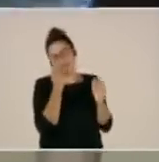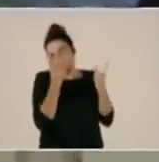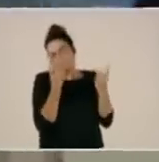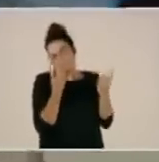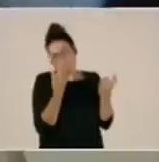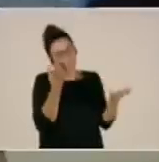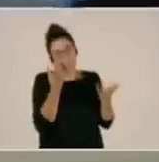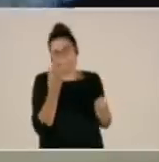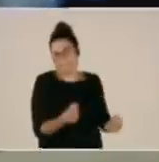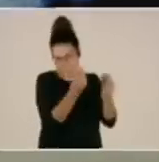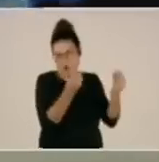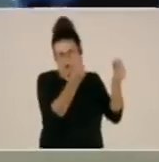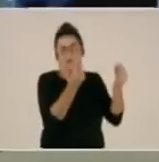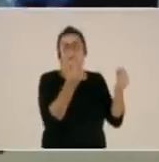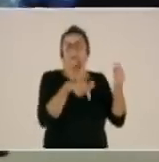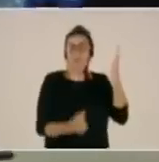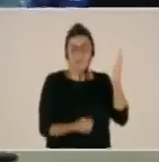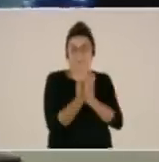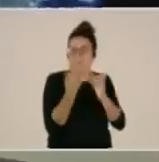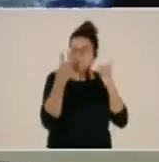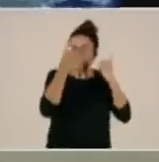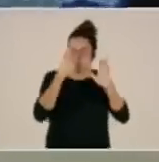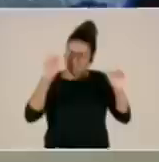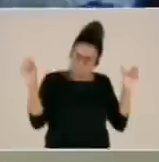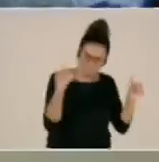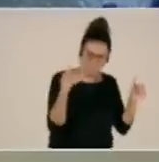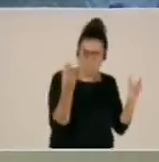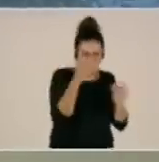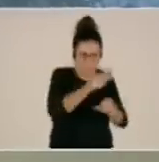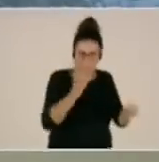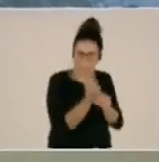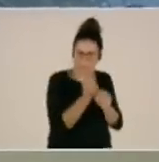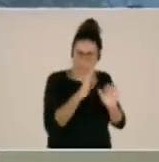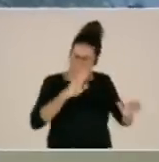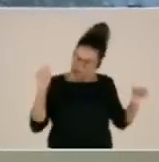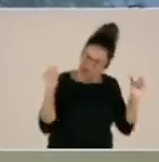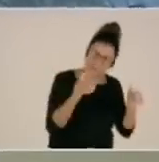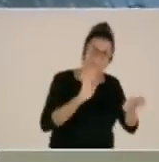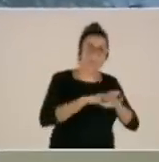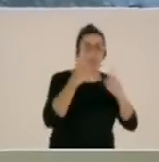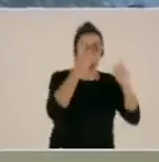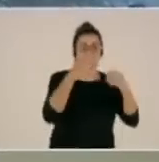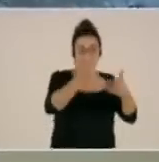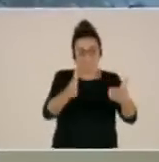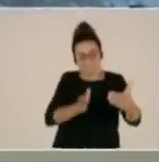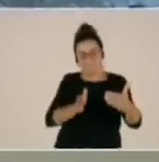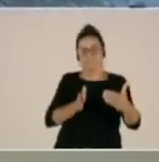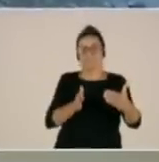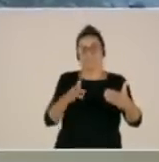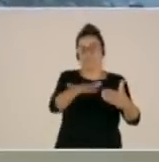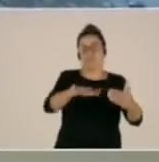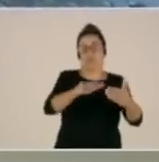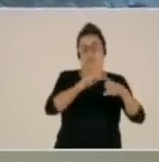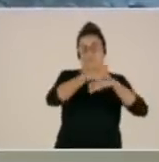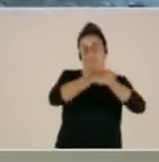esta mañana se han centrado los esfuerzos con mucho personal para cerrar el entorno, para cerrar el entorno que va desde el área recreativa de las